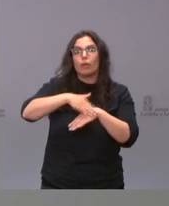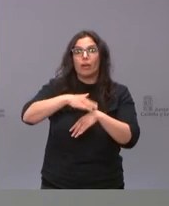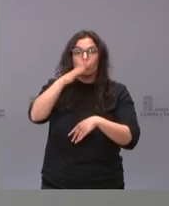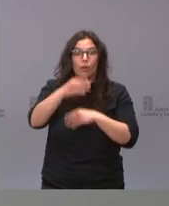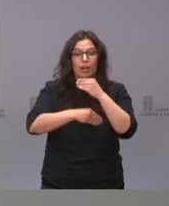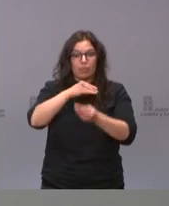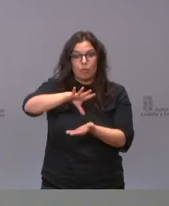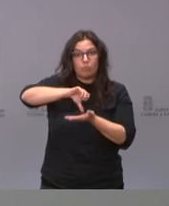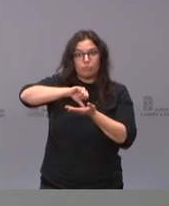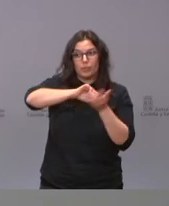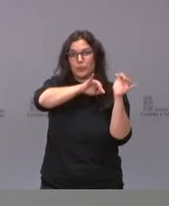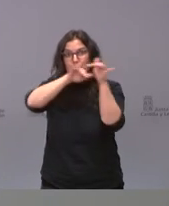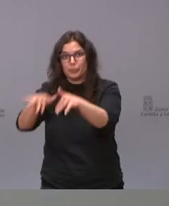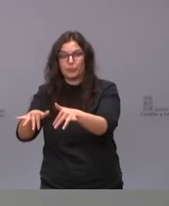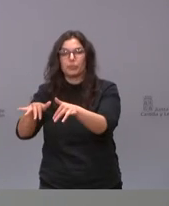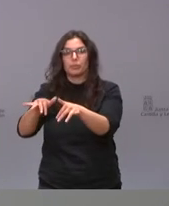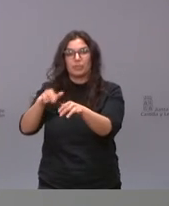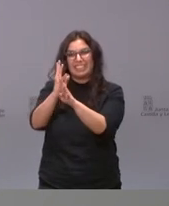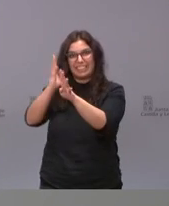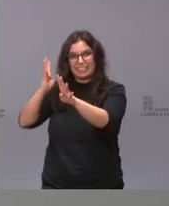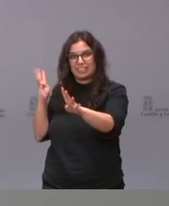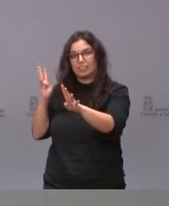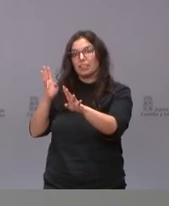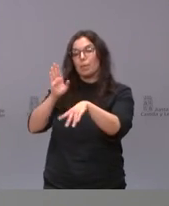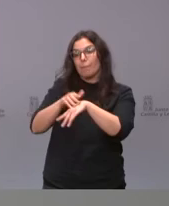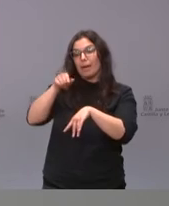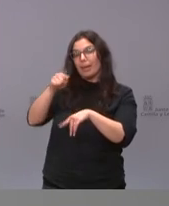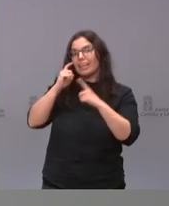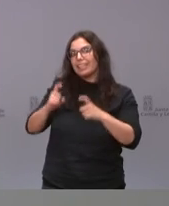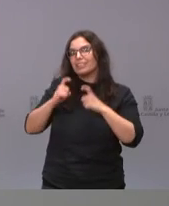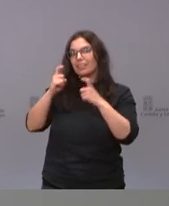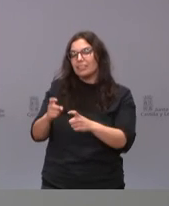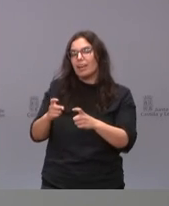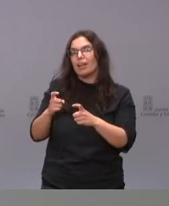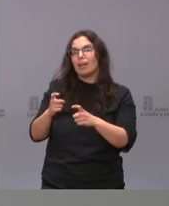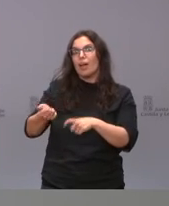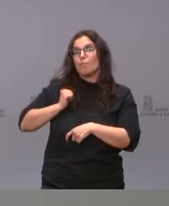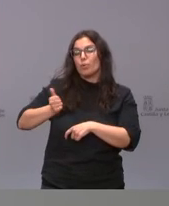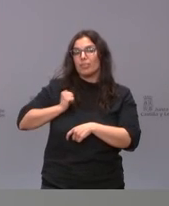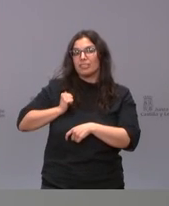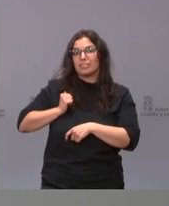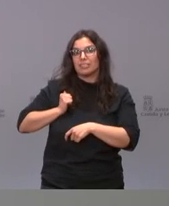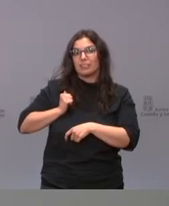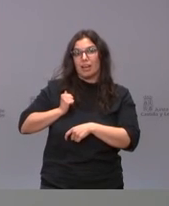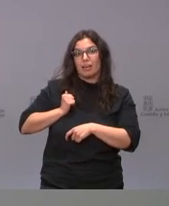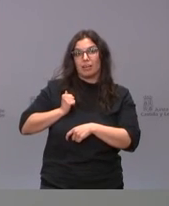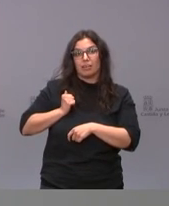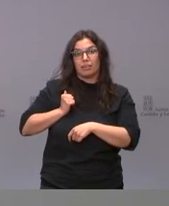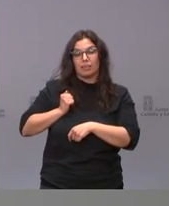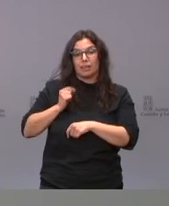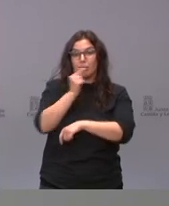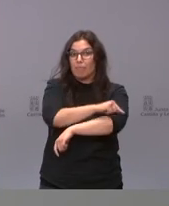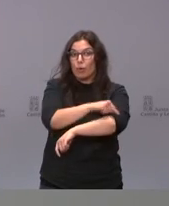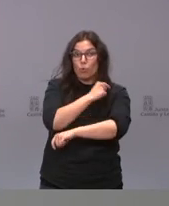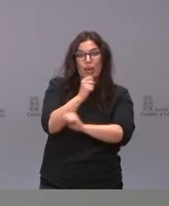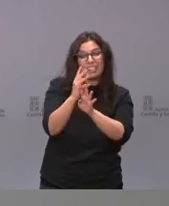centralizadas y cuando centralizamos es para intentar utilizar hacer el número mayor de vacunaciones en el